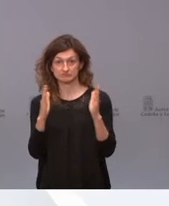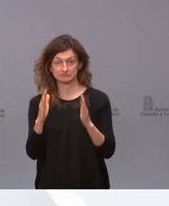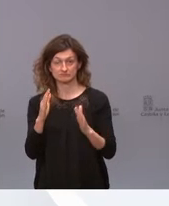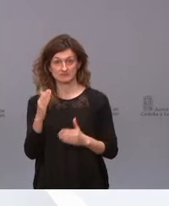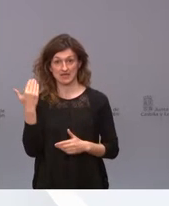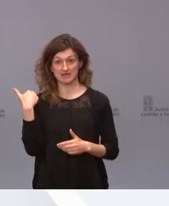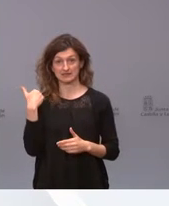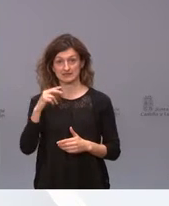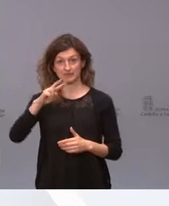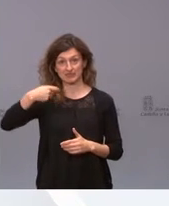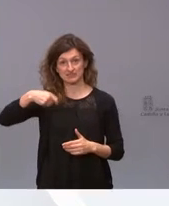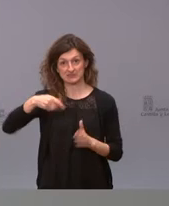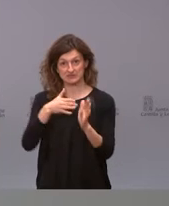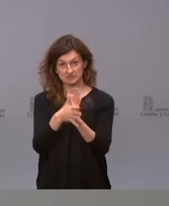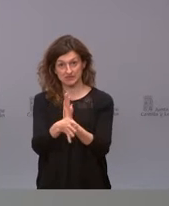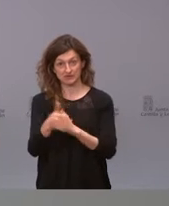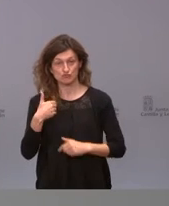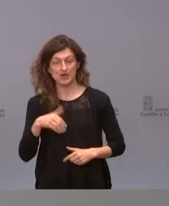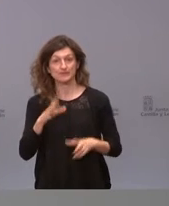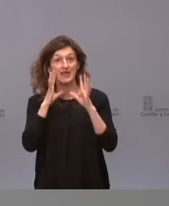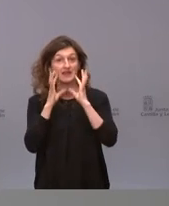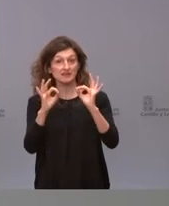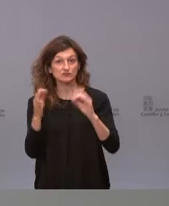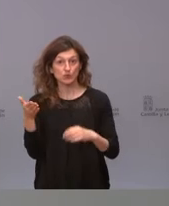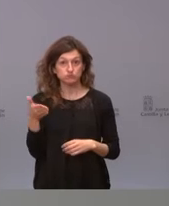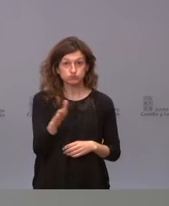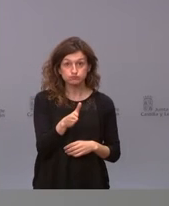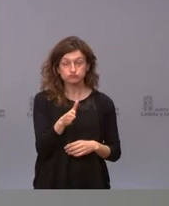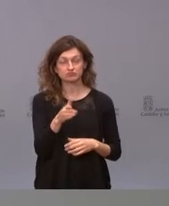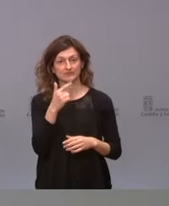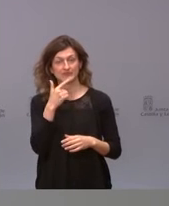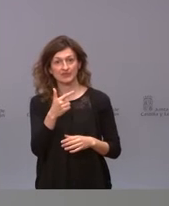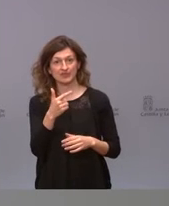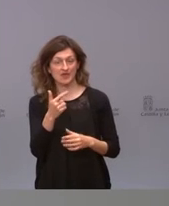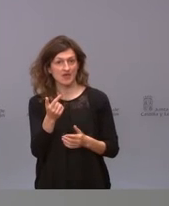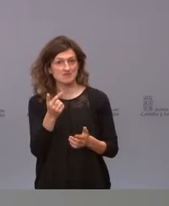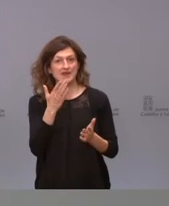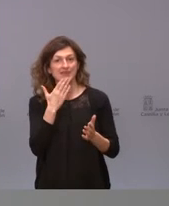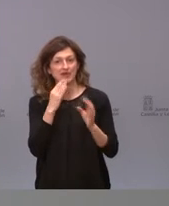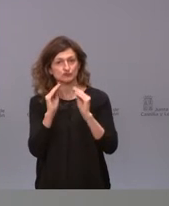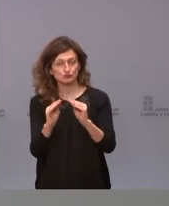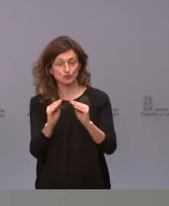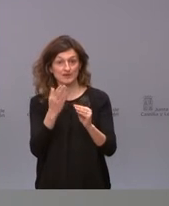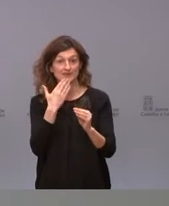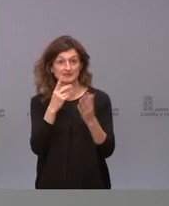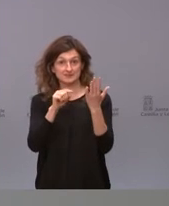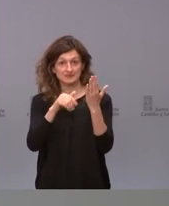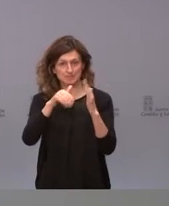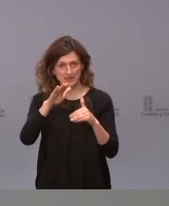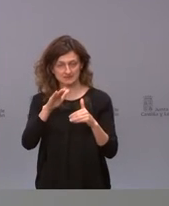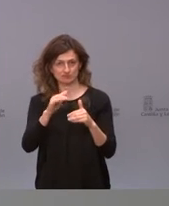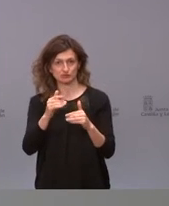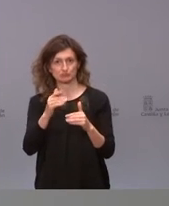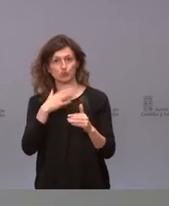el vicepresidente, el riesgo de mortalidad se aumenta de una manera importante a partir de los 60 años, por lo tanto